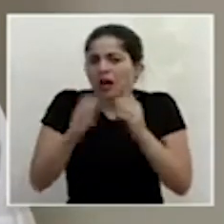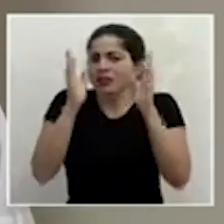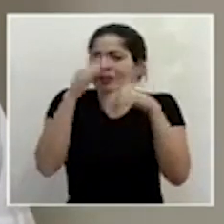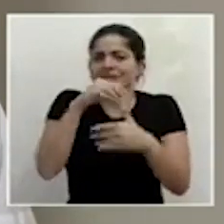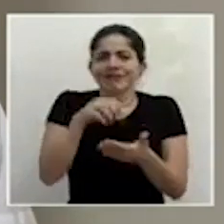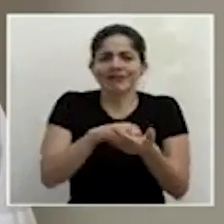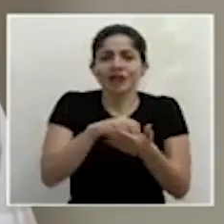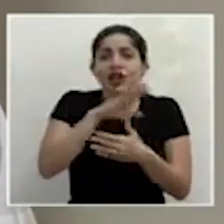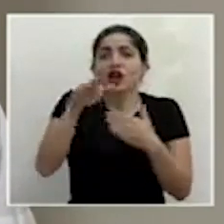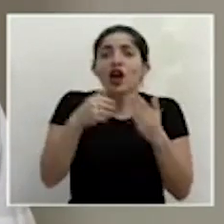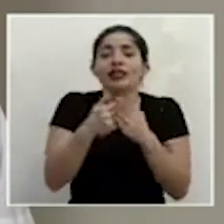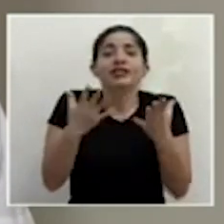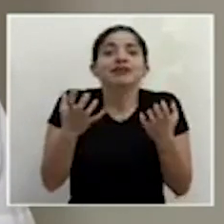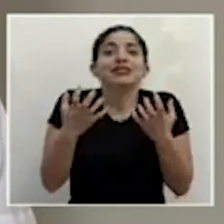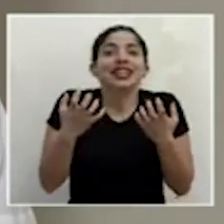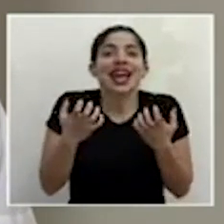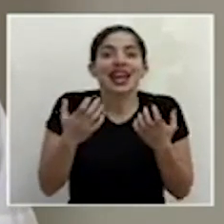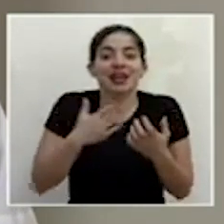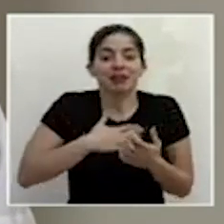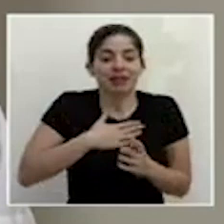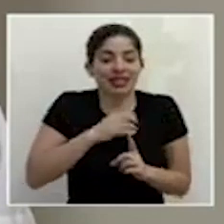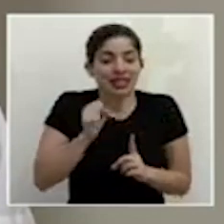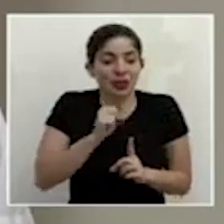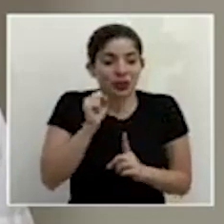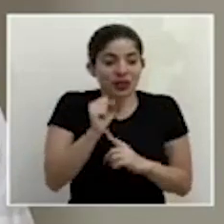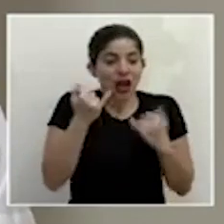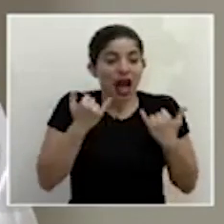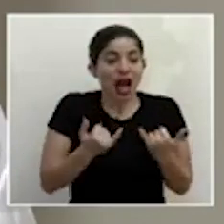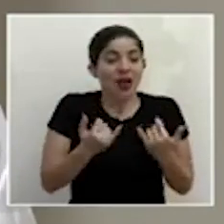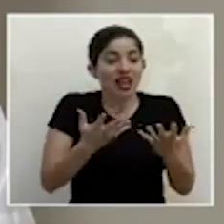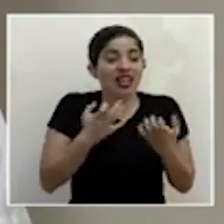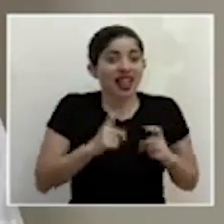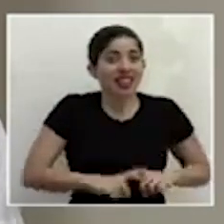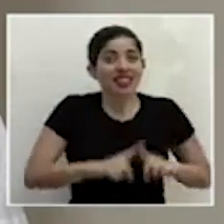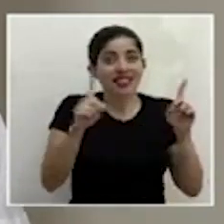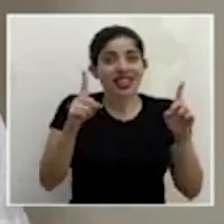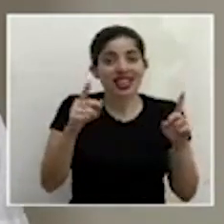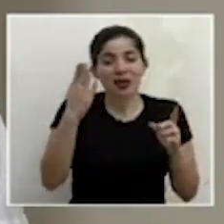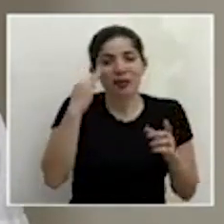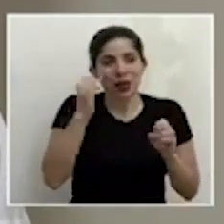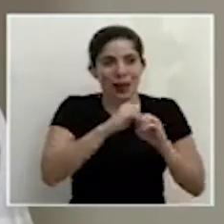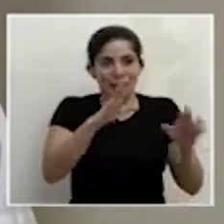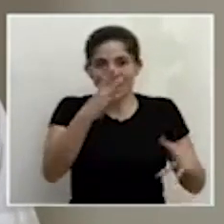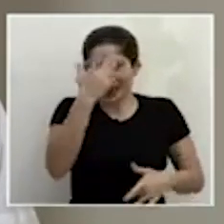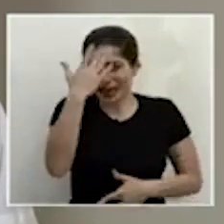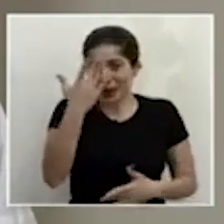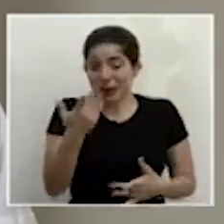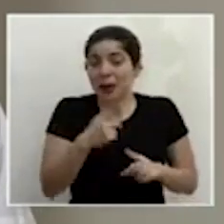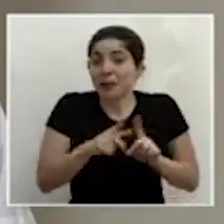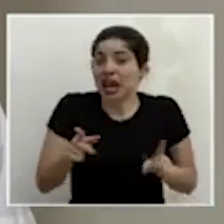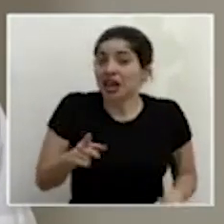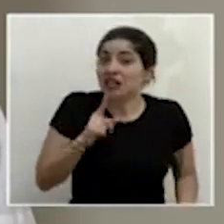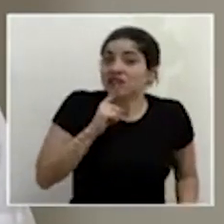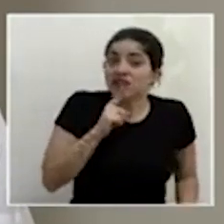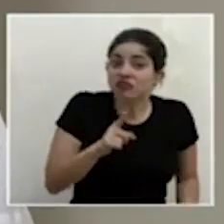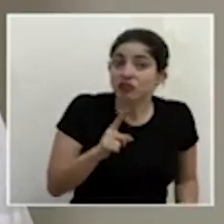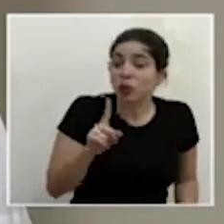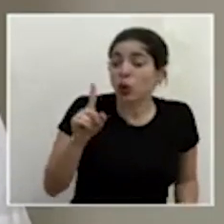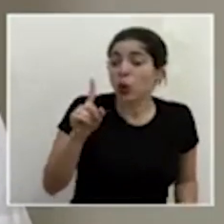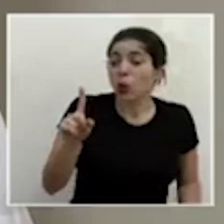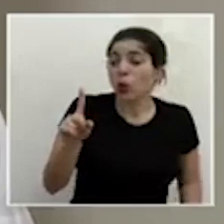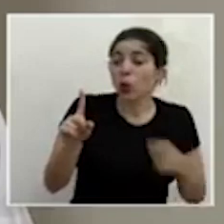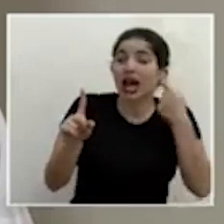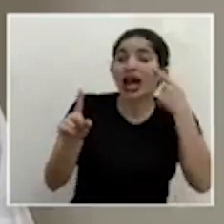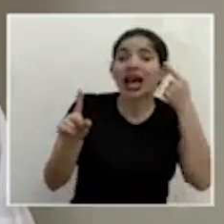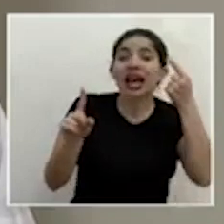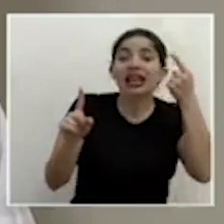todos quisiéramos que nuestra realidad en este momento fuera distinta en el marco de una pandemia pero realmente un factor de éxito